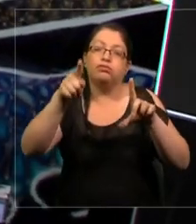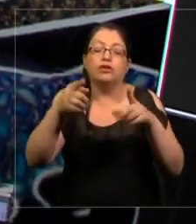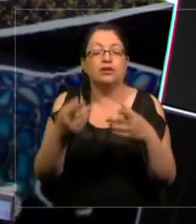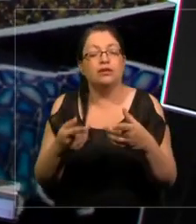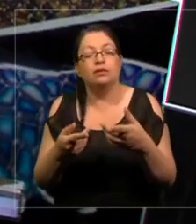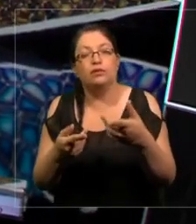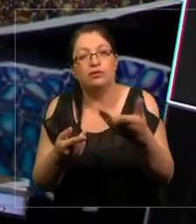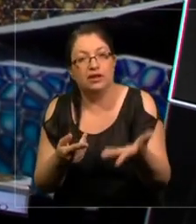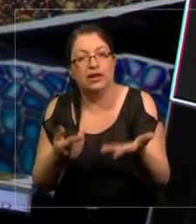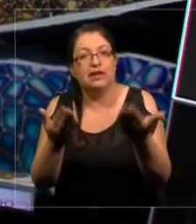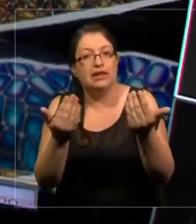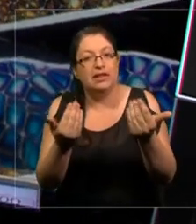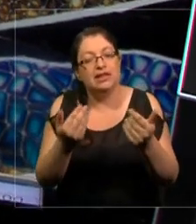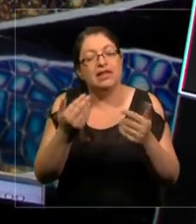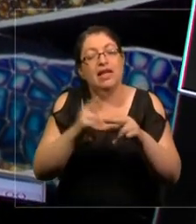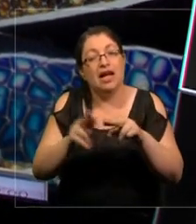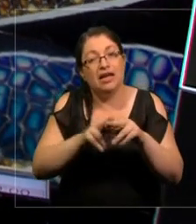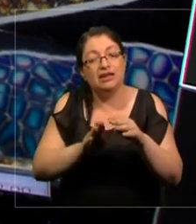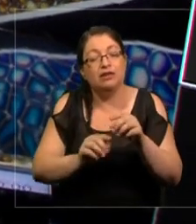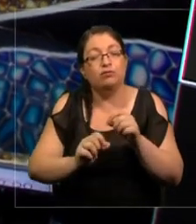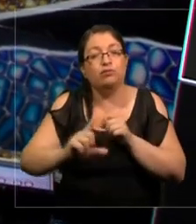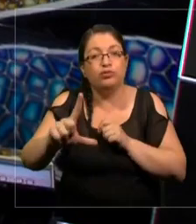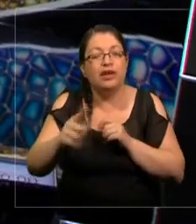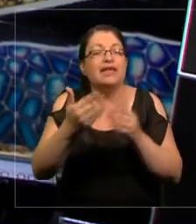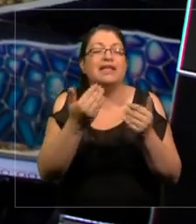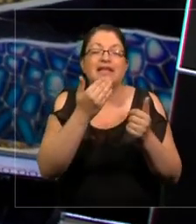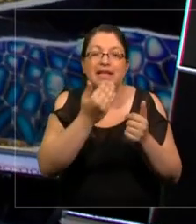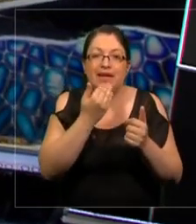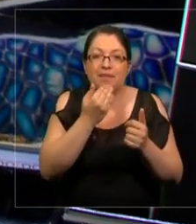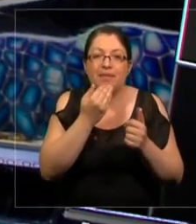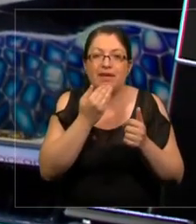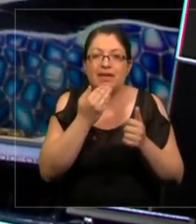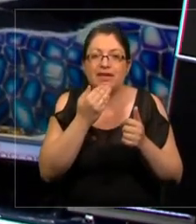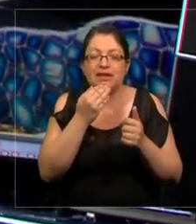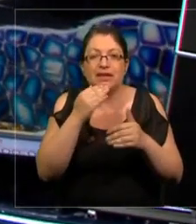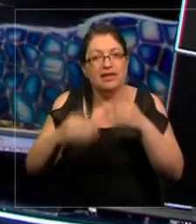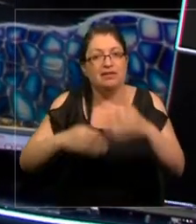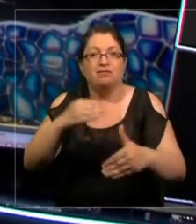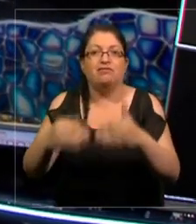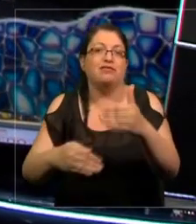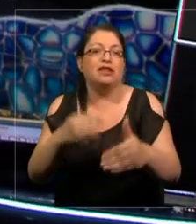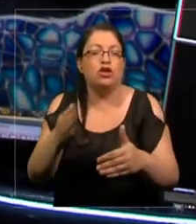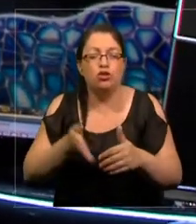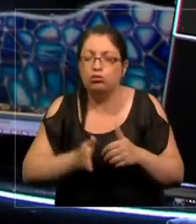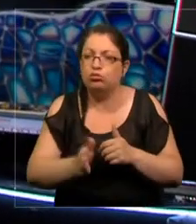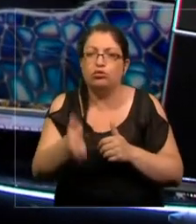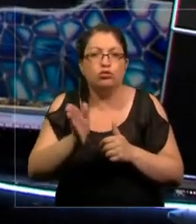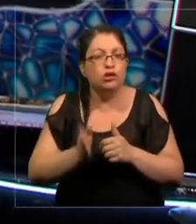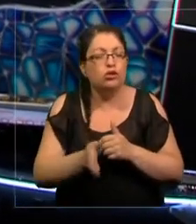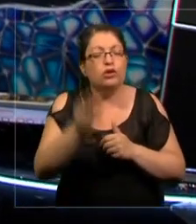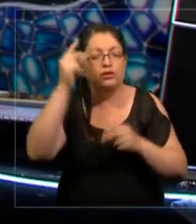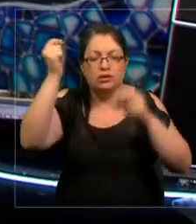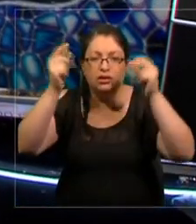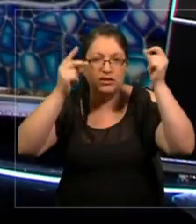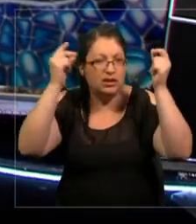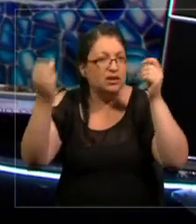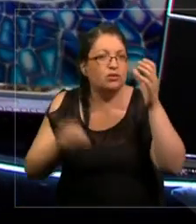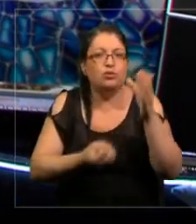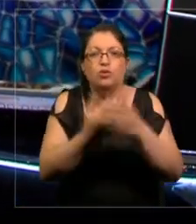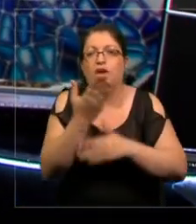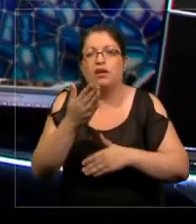un aceleramiento continuo, acelerar innovaciones aceleradas.